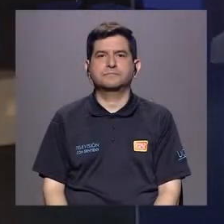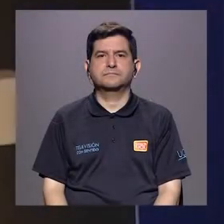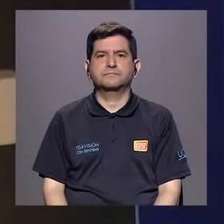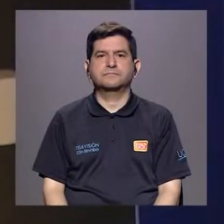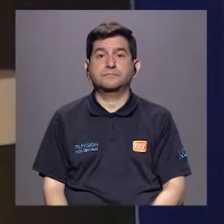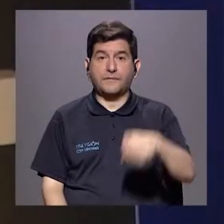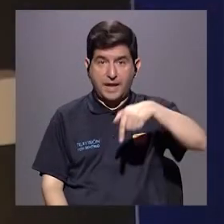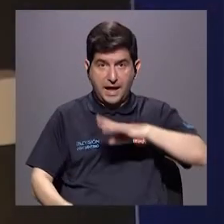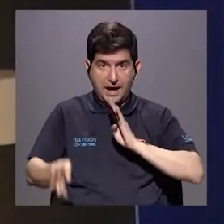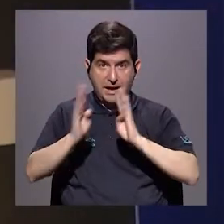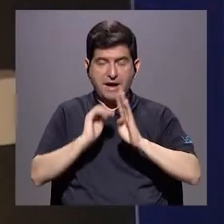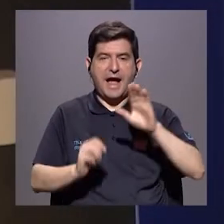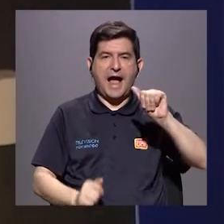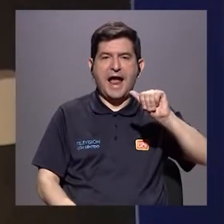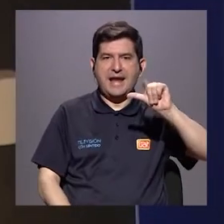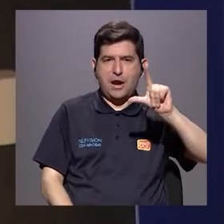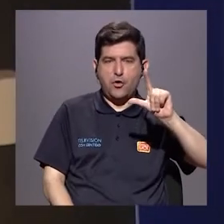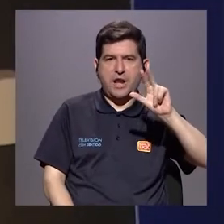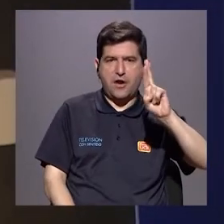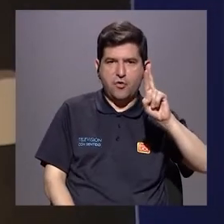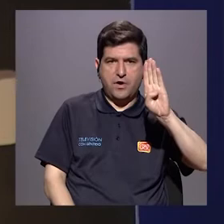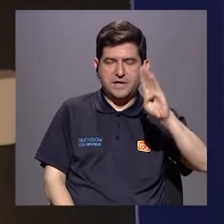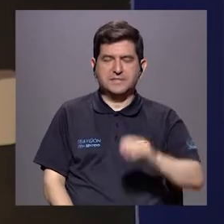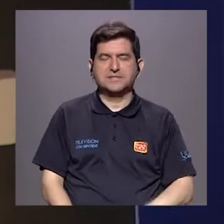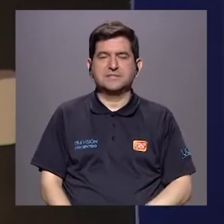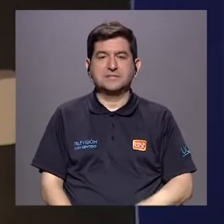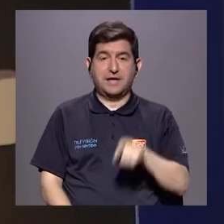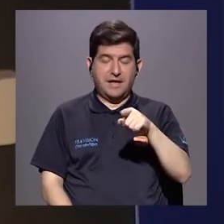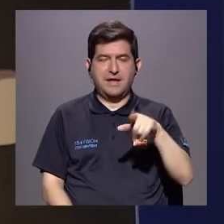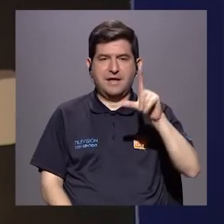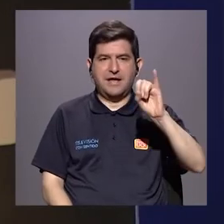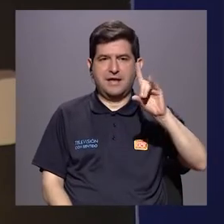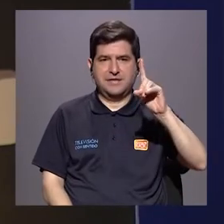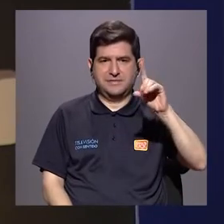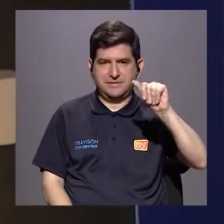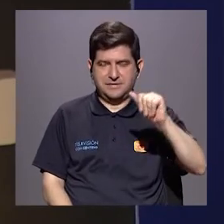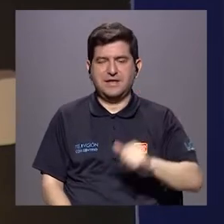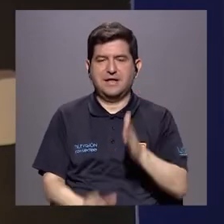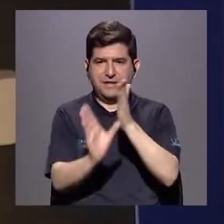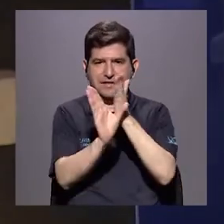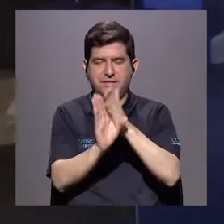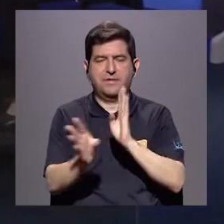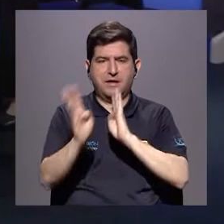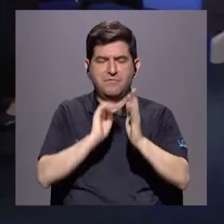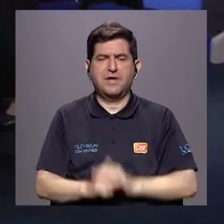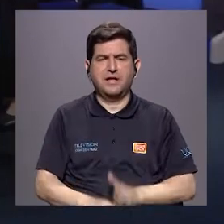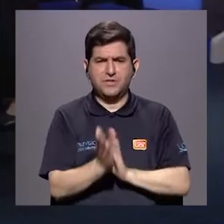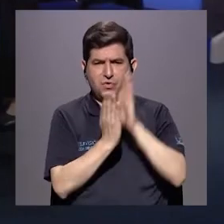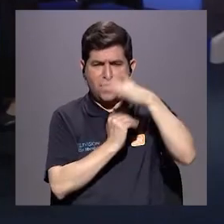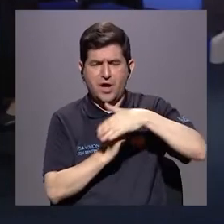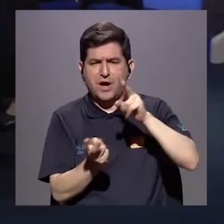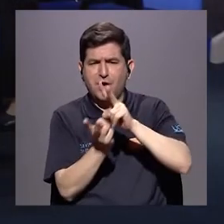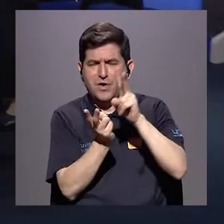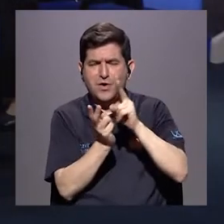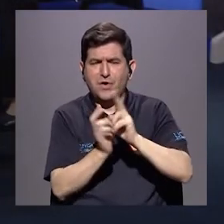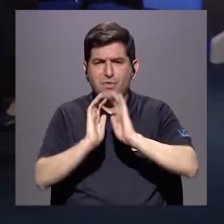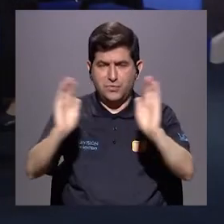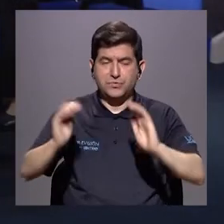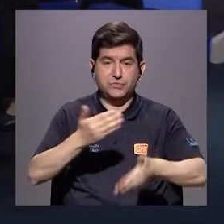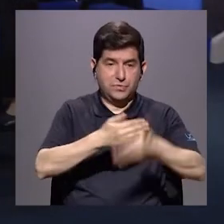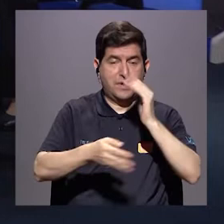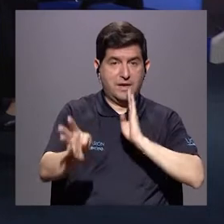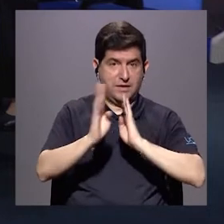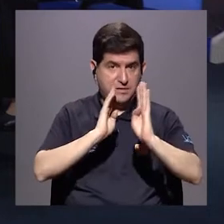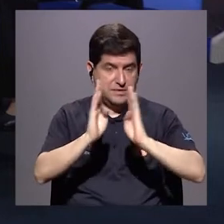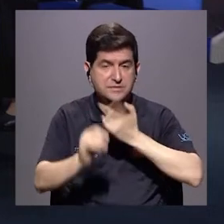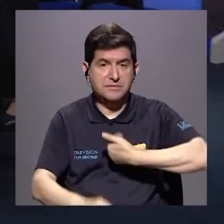Estamos conversando con Ana Lorena Rojas Bredi, licenciada en Psicología acerca del abuso sexual infantil. Ana Lorena, en el bloque anterior nos estabas